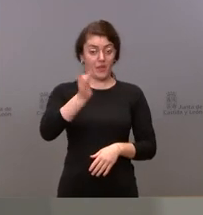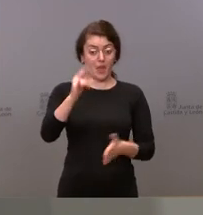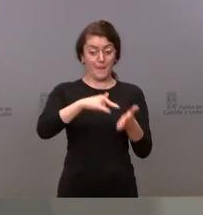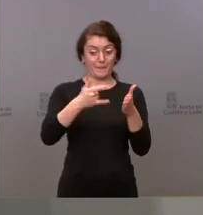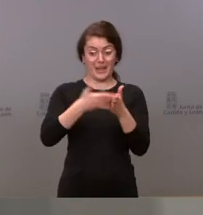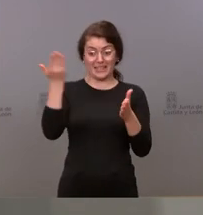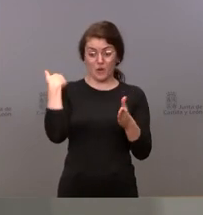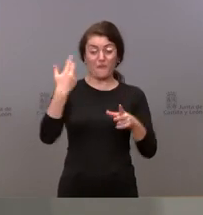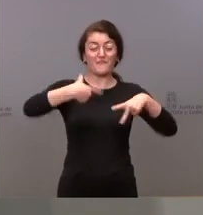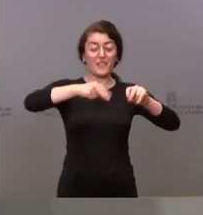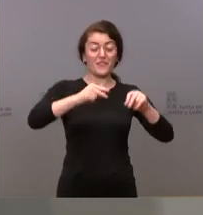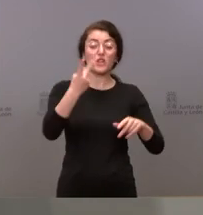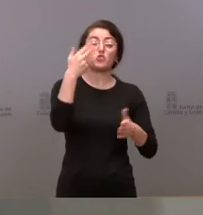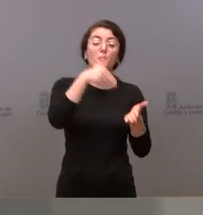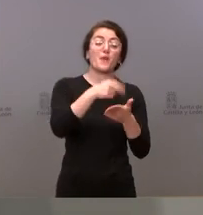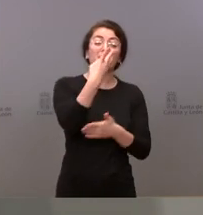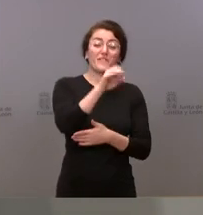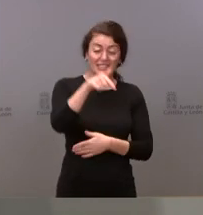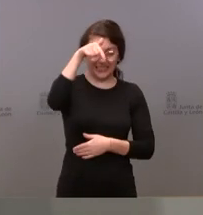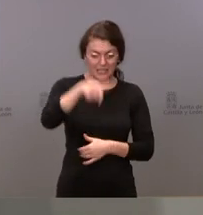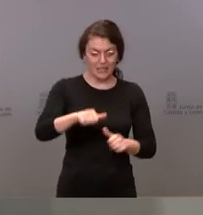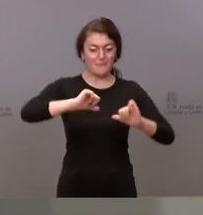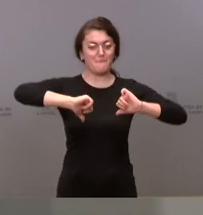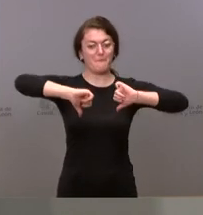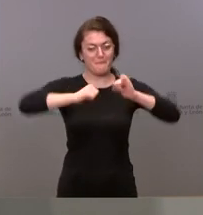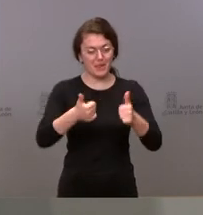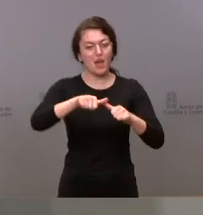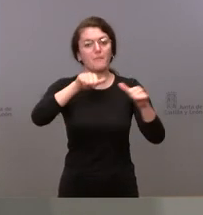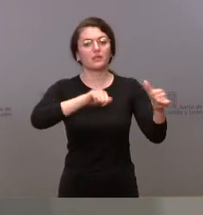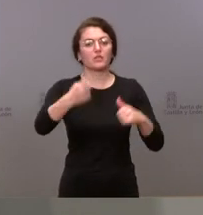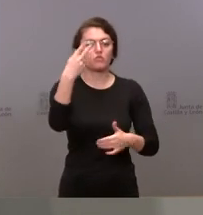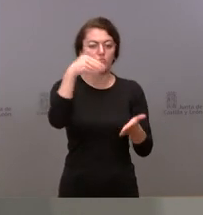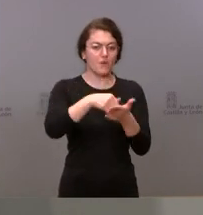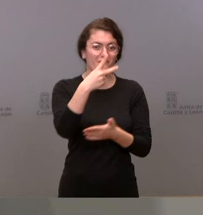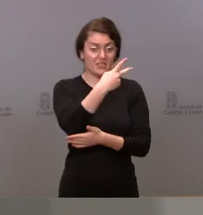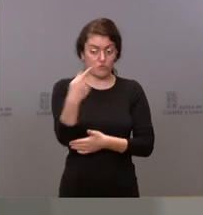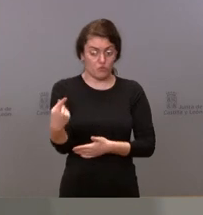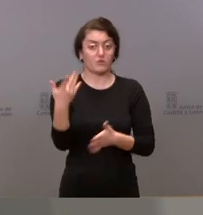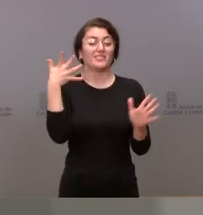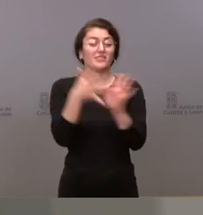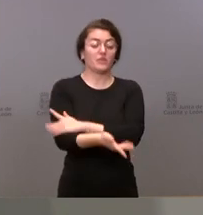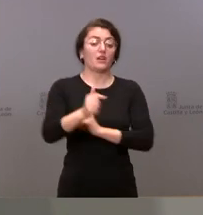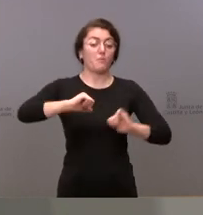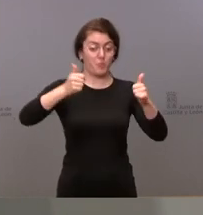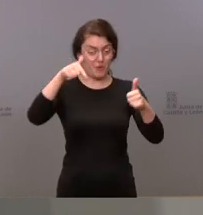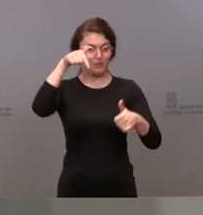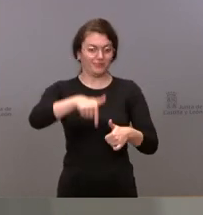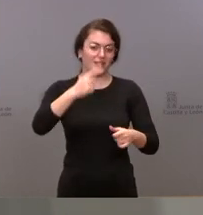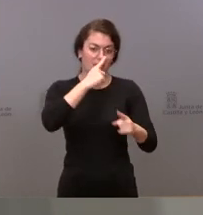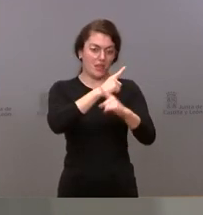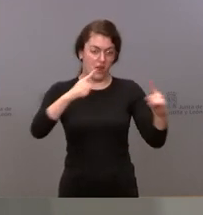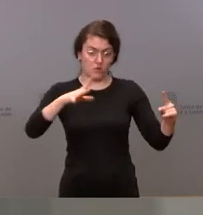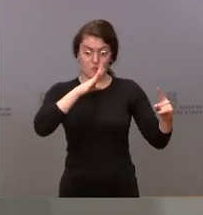2020 y este tiene vigencia desde el año 2021 y por eso lo hemos aprobado en este consejo de gobierno antes de que finalice